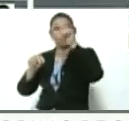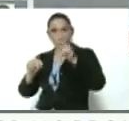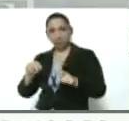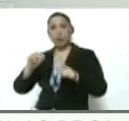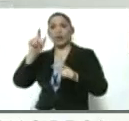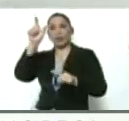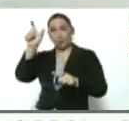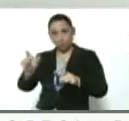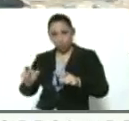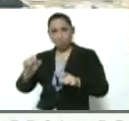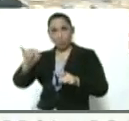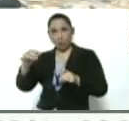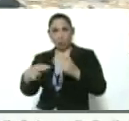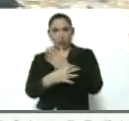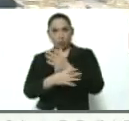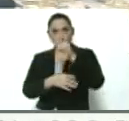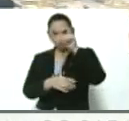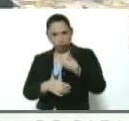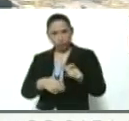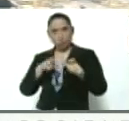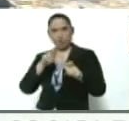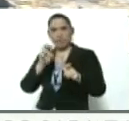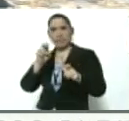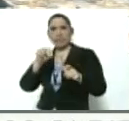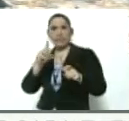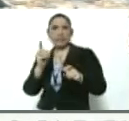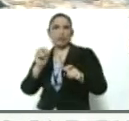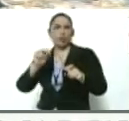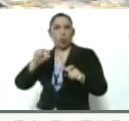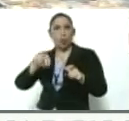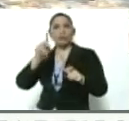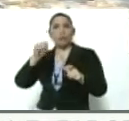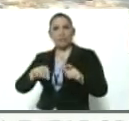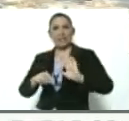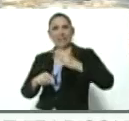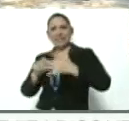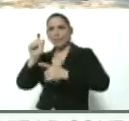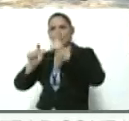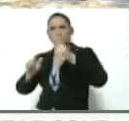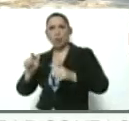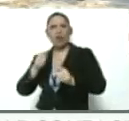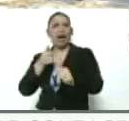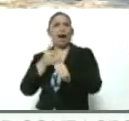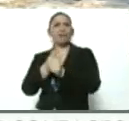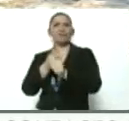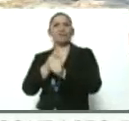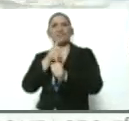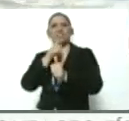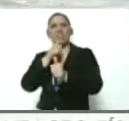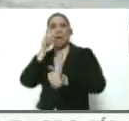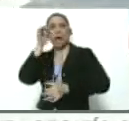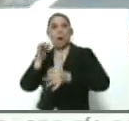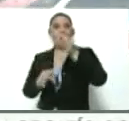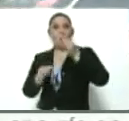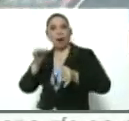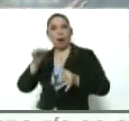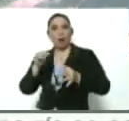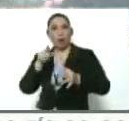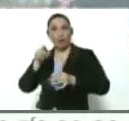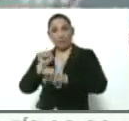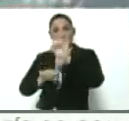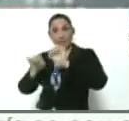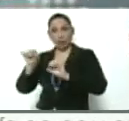testigo y es un abogado que también tiene un amplio prontuario como defensor de narcos famosos en